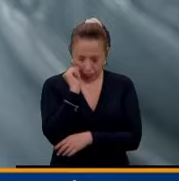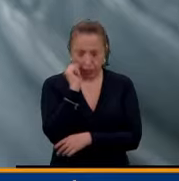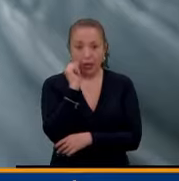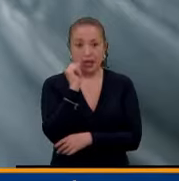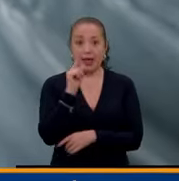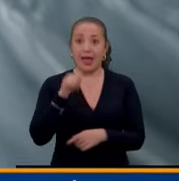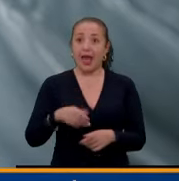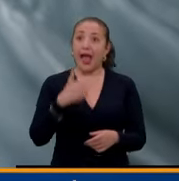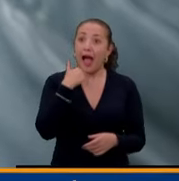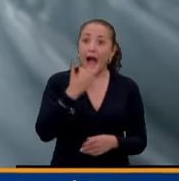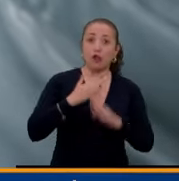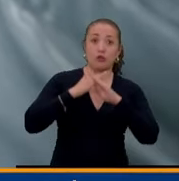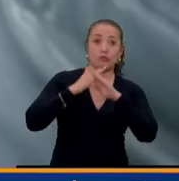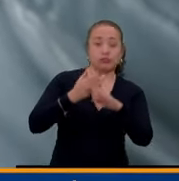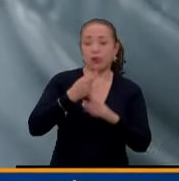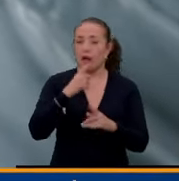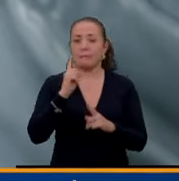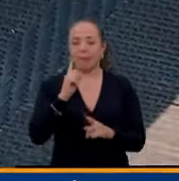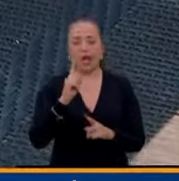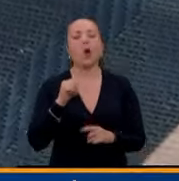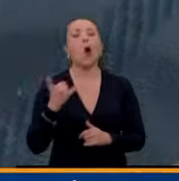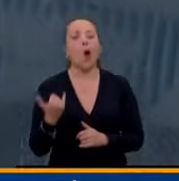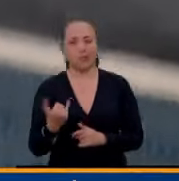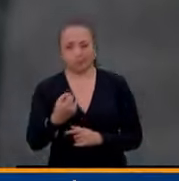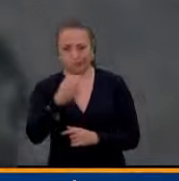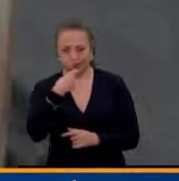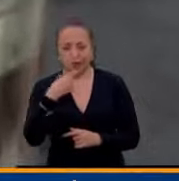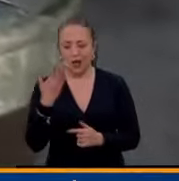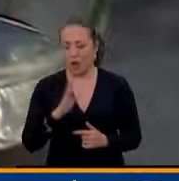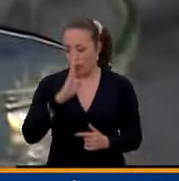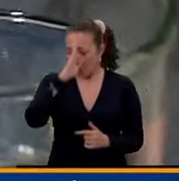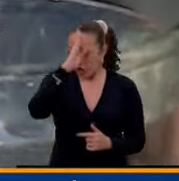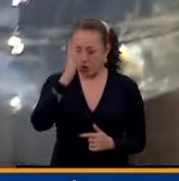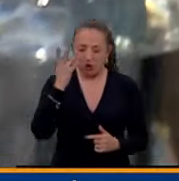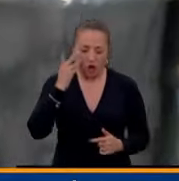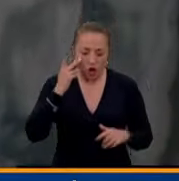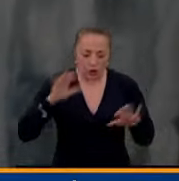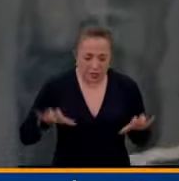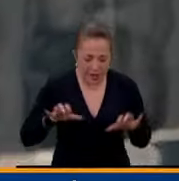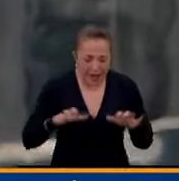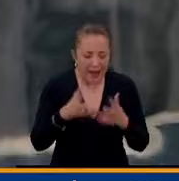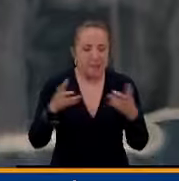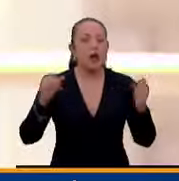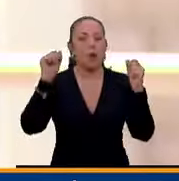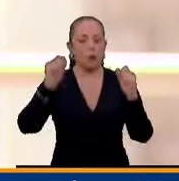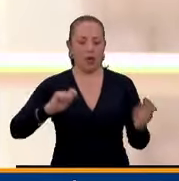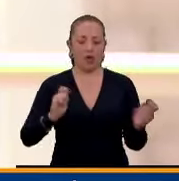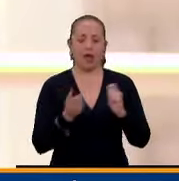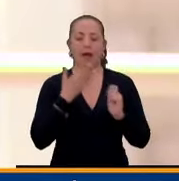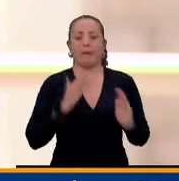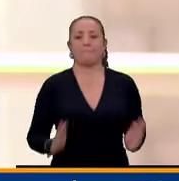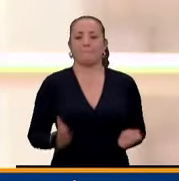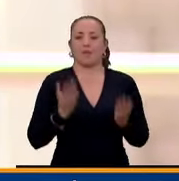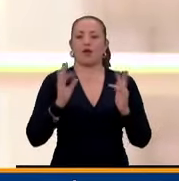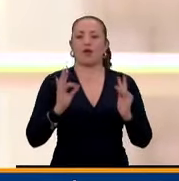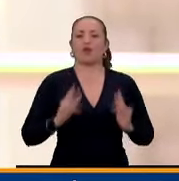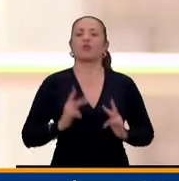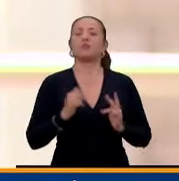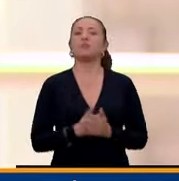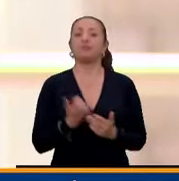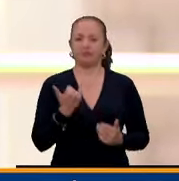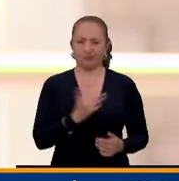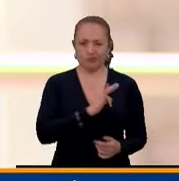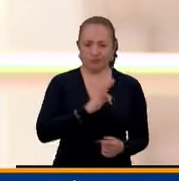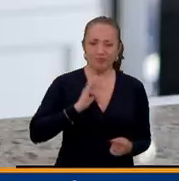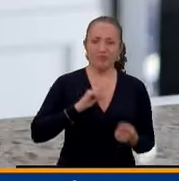la narcolepsia, el tratamiento con medicamentos y cambios en los hábitos diarios puede mejorar la calidad de vida. Tenemos tratamientos para la